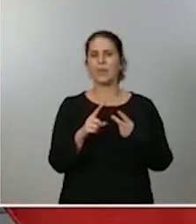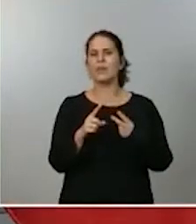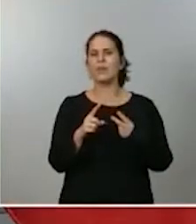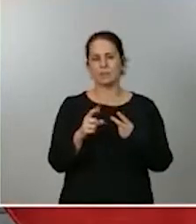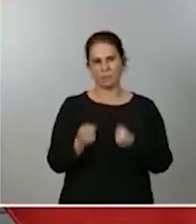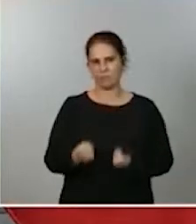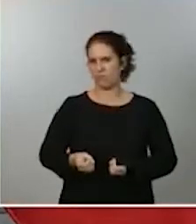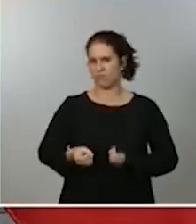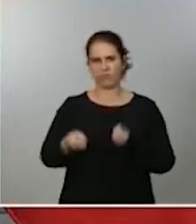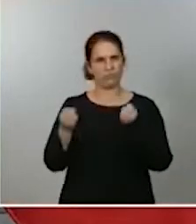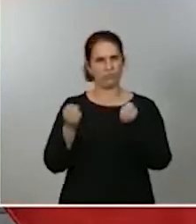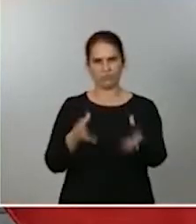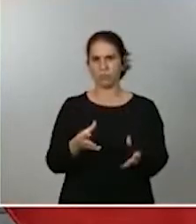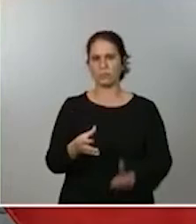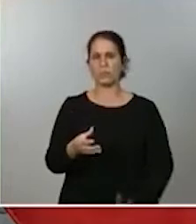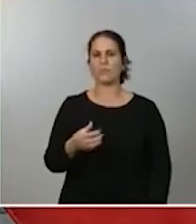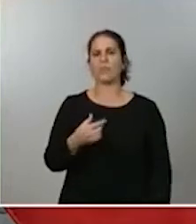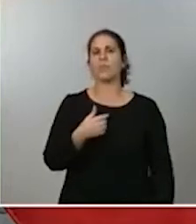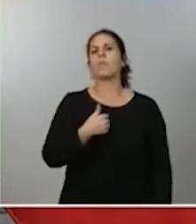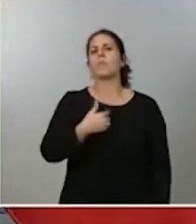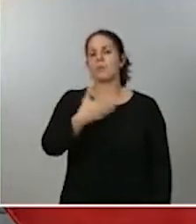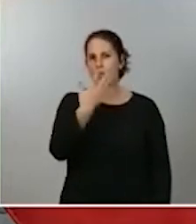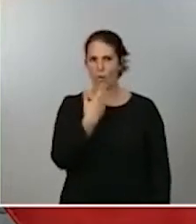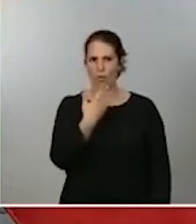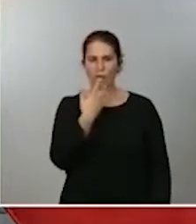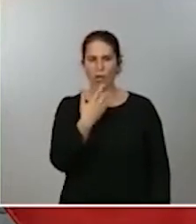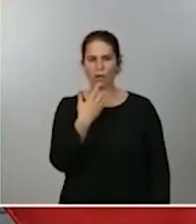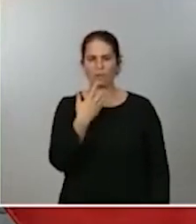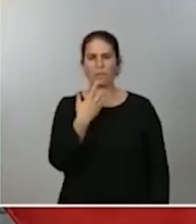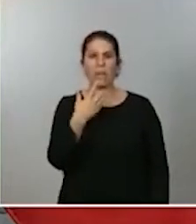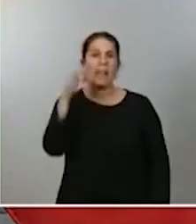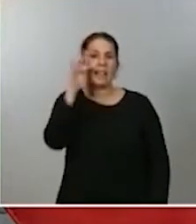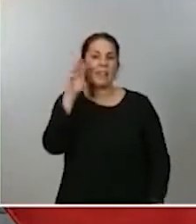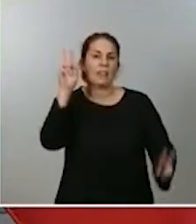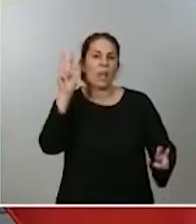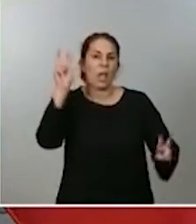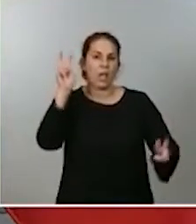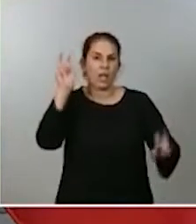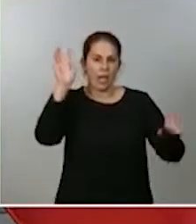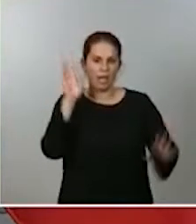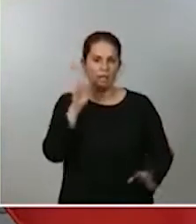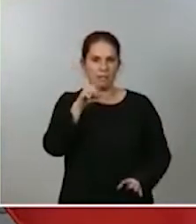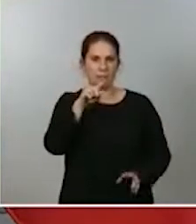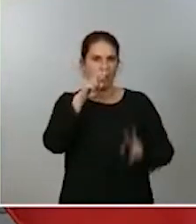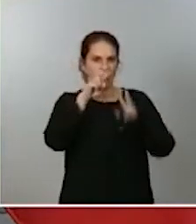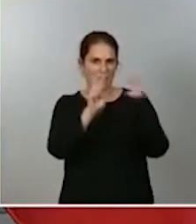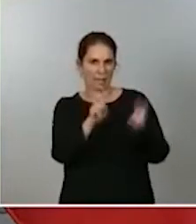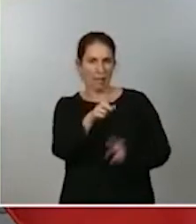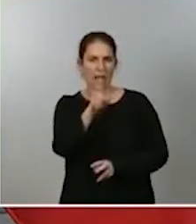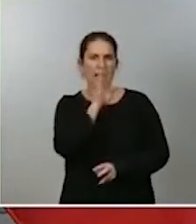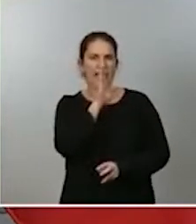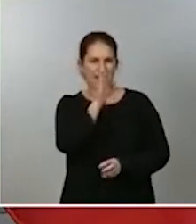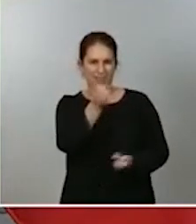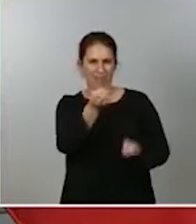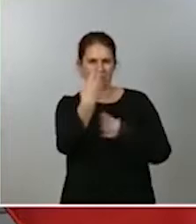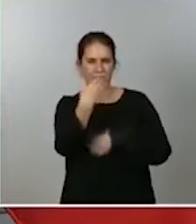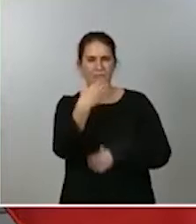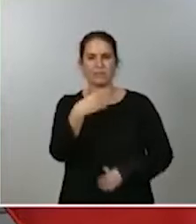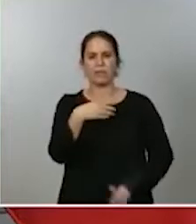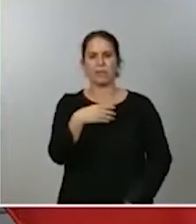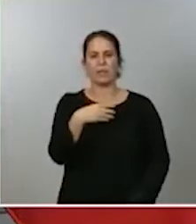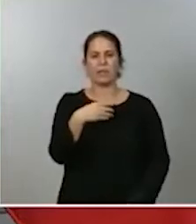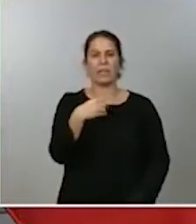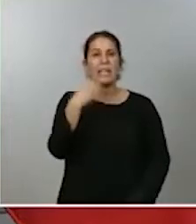de, presuntamente, esta situación por la publicación que se ha efectuado por algún medio de